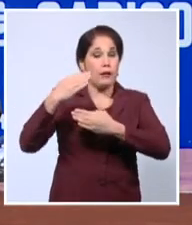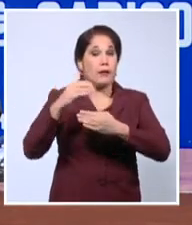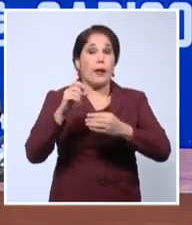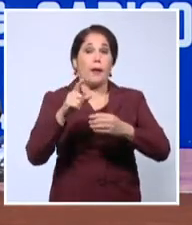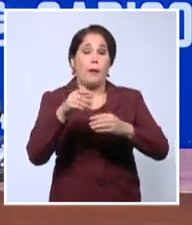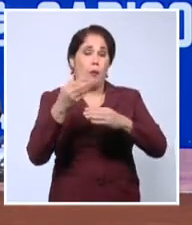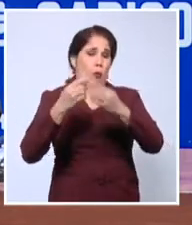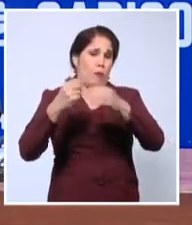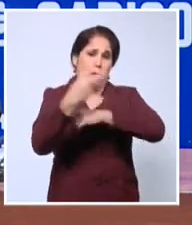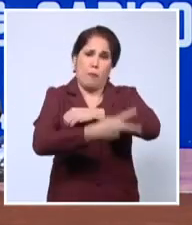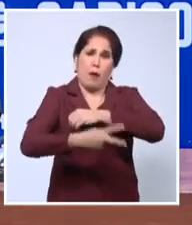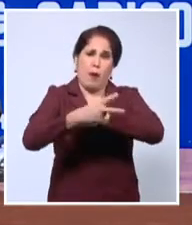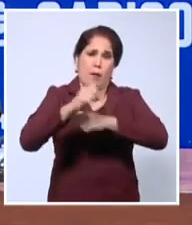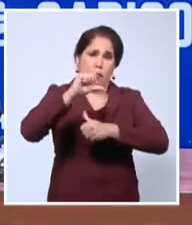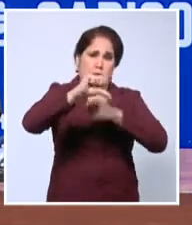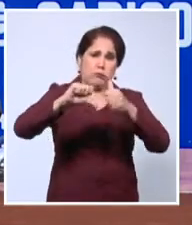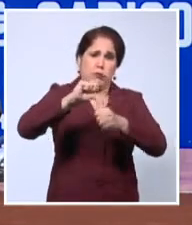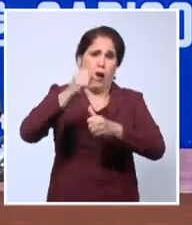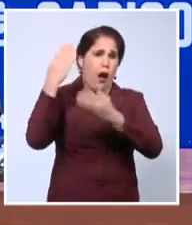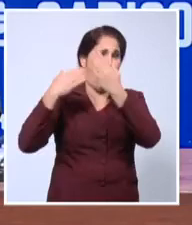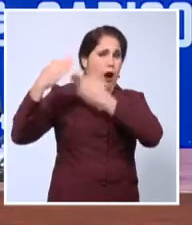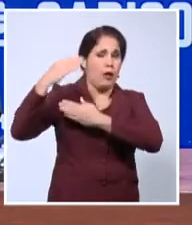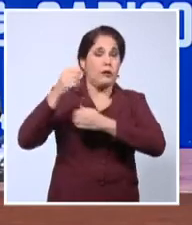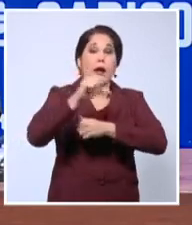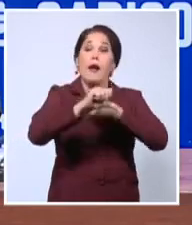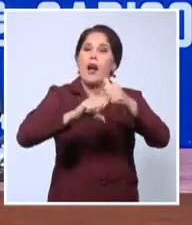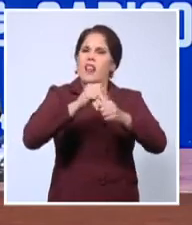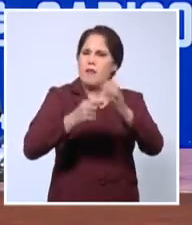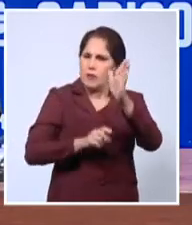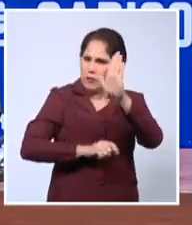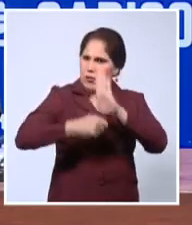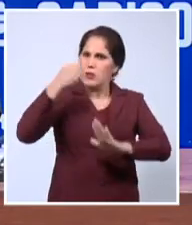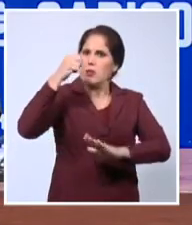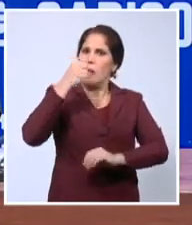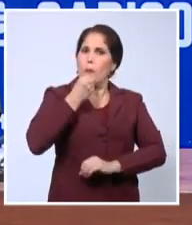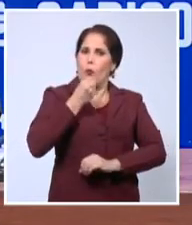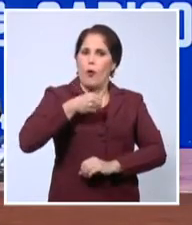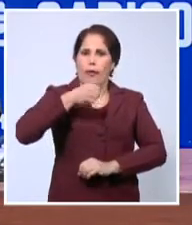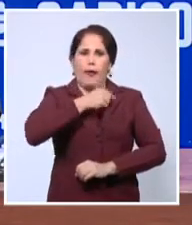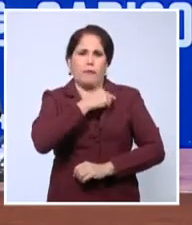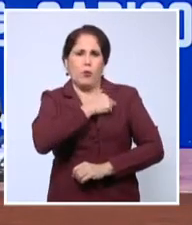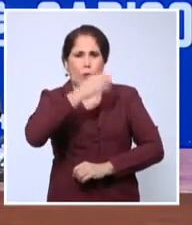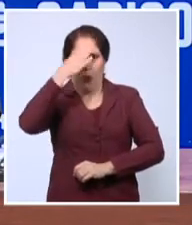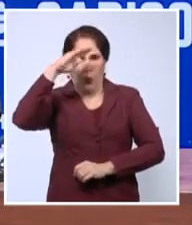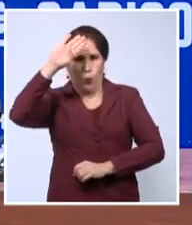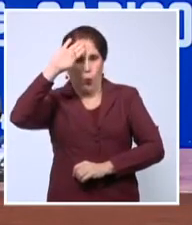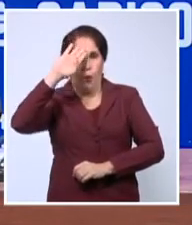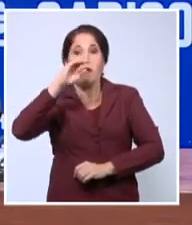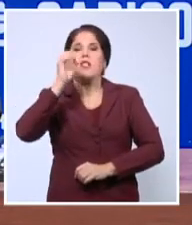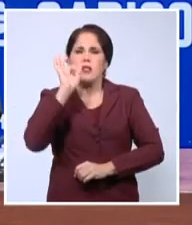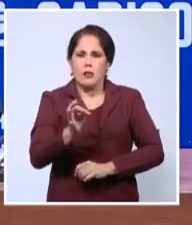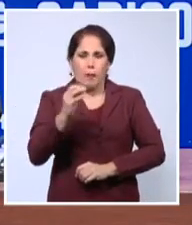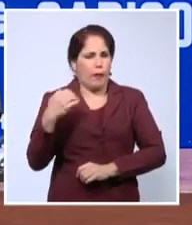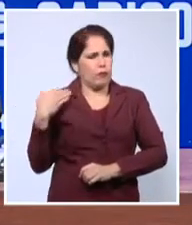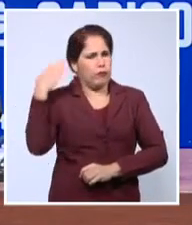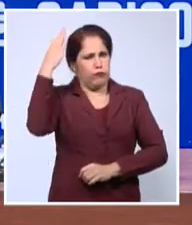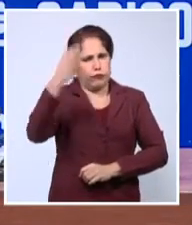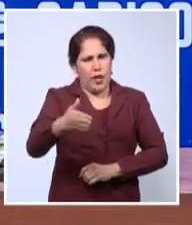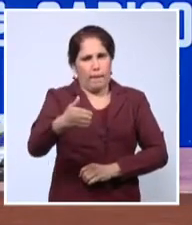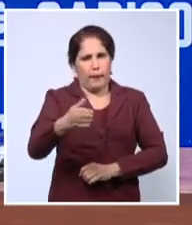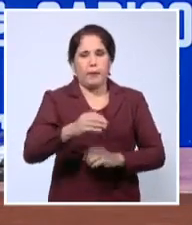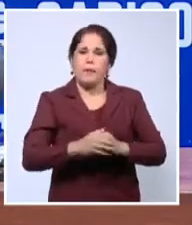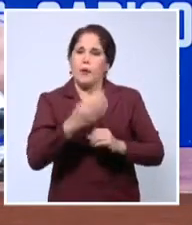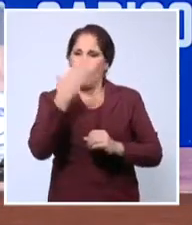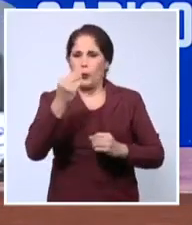Barbuda para ratificar que el Caribe siempre podrá contar con Cuba. Así ha sido y así será. Muchas